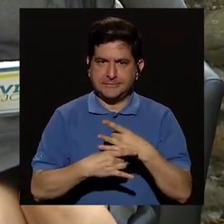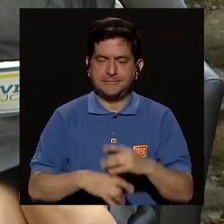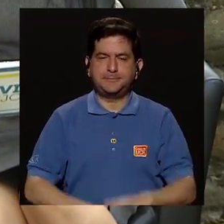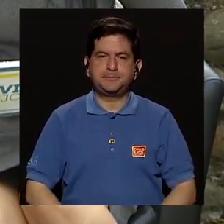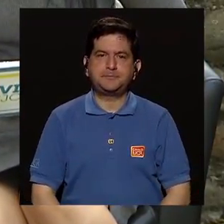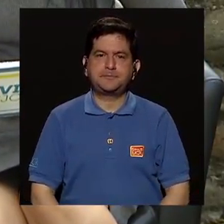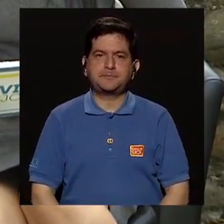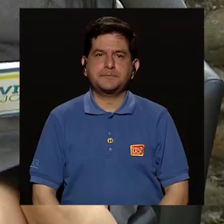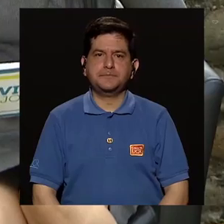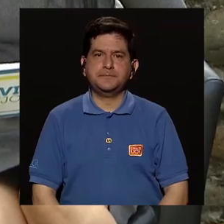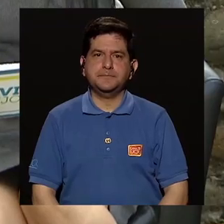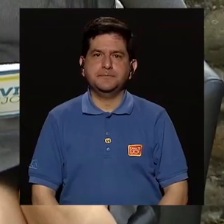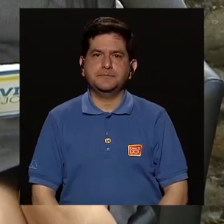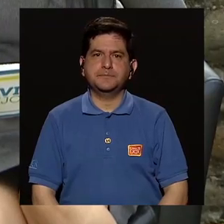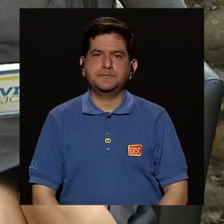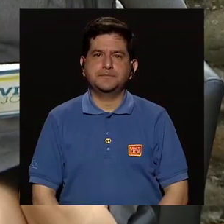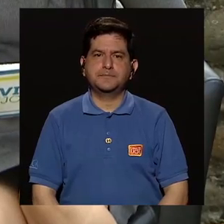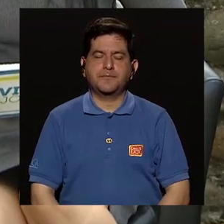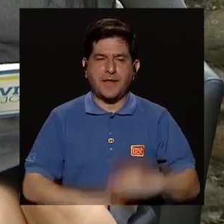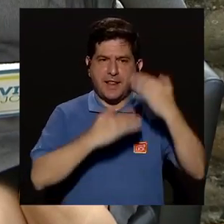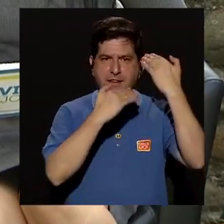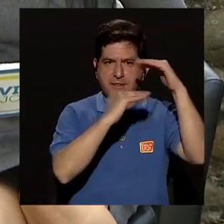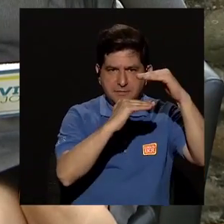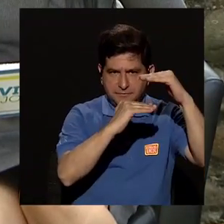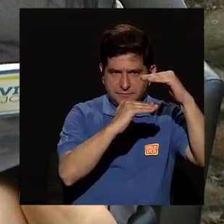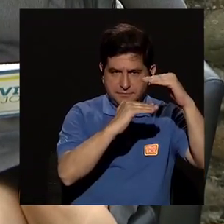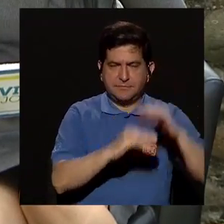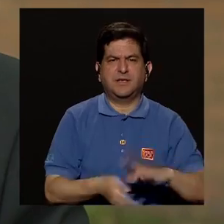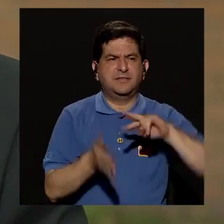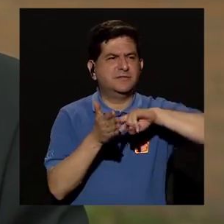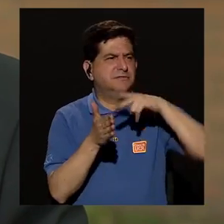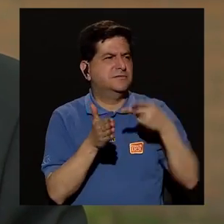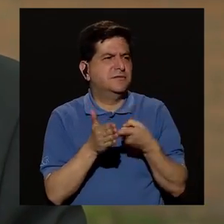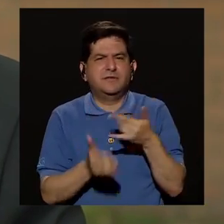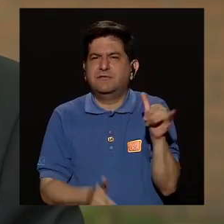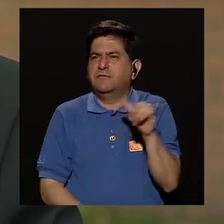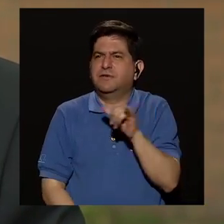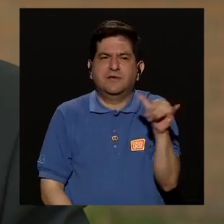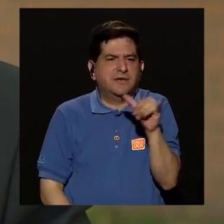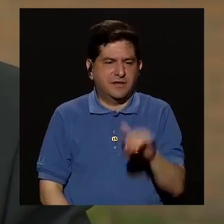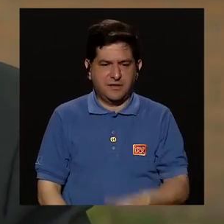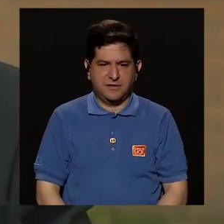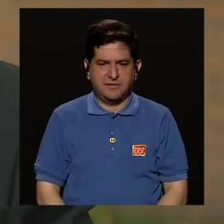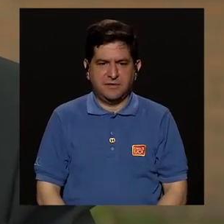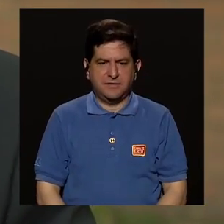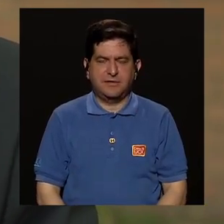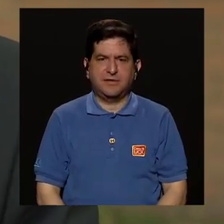y es que los límites vienen siendo como ese